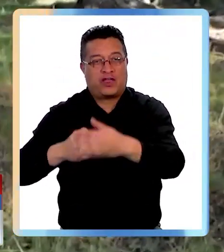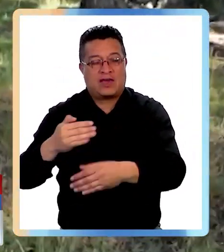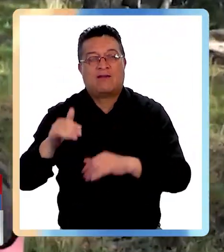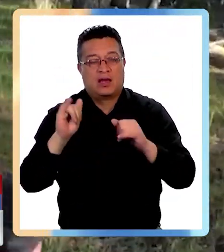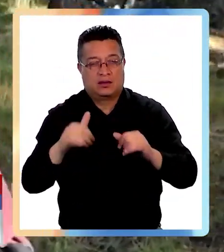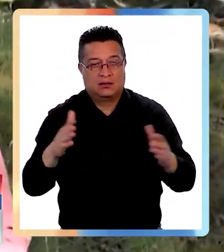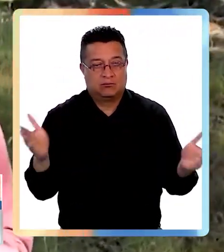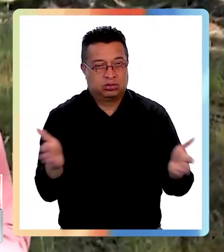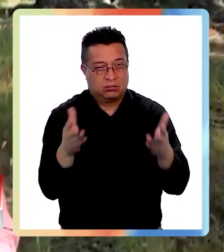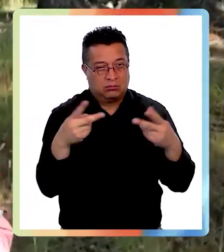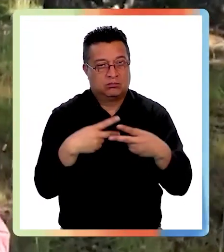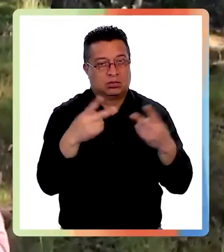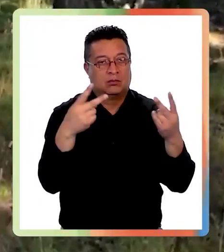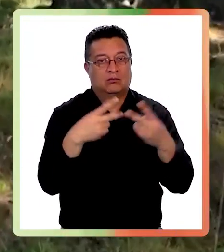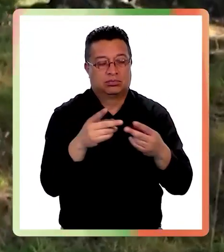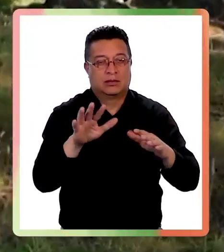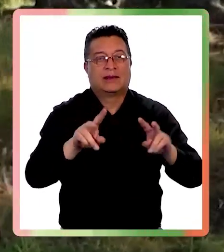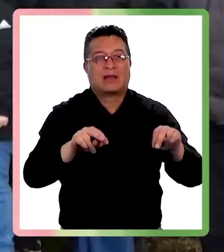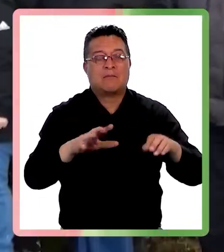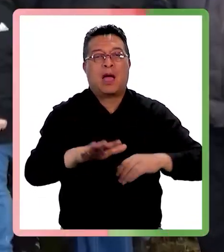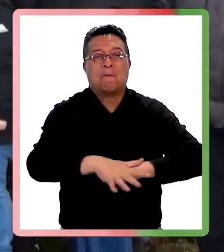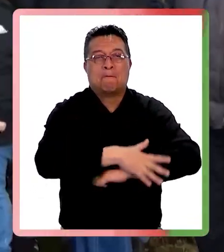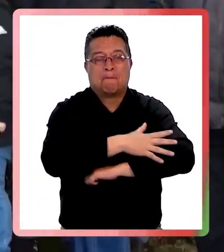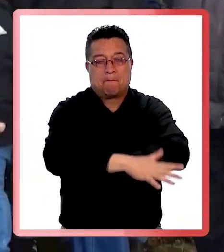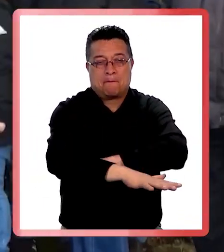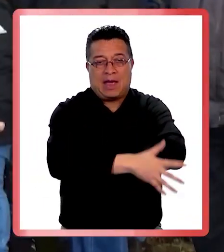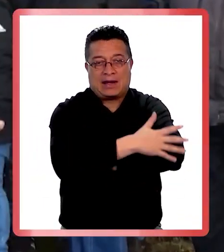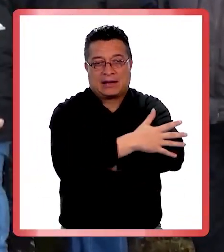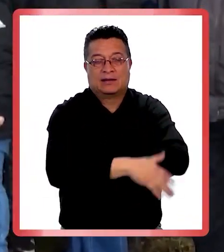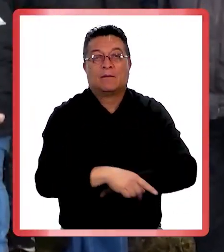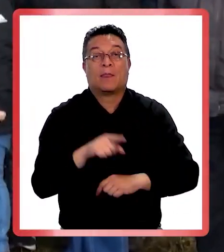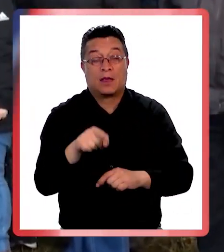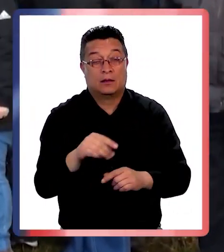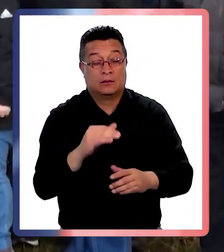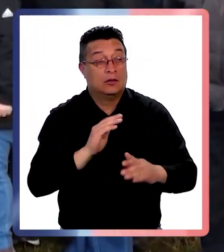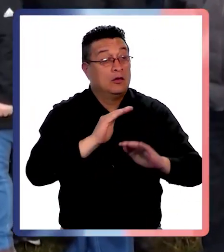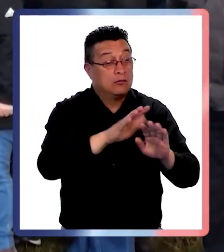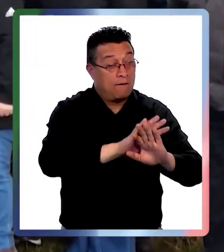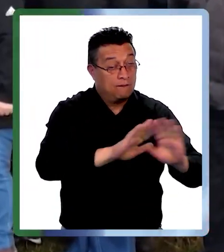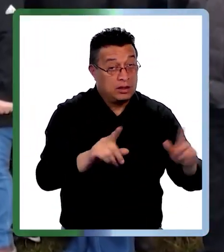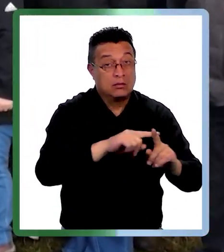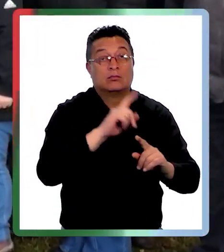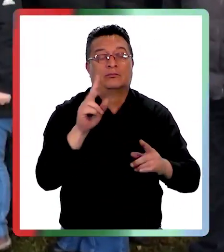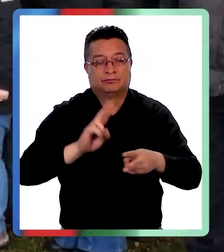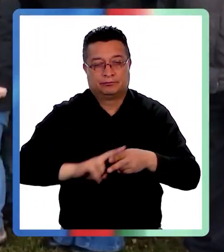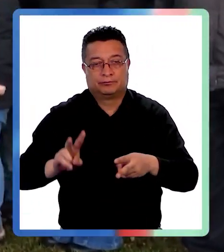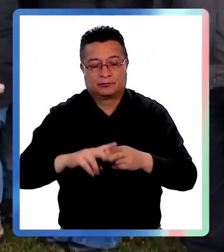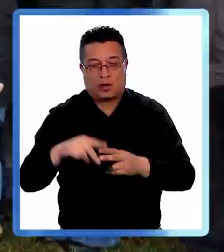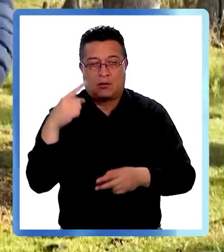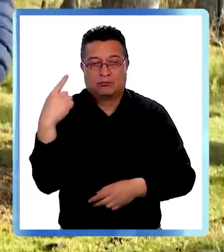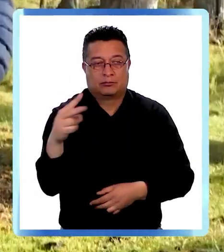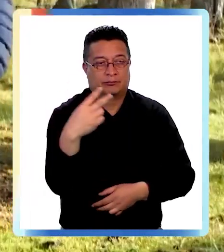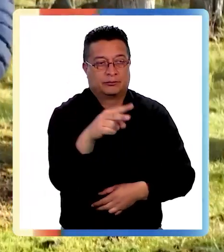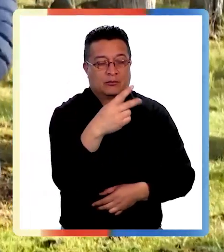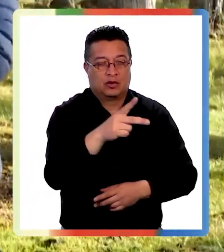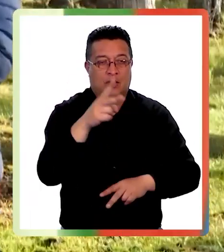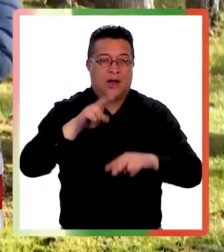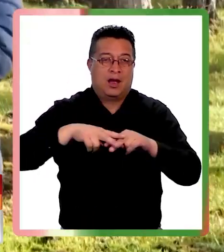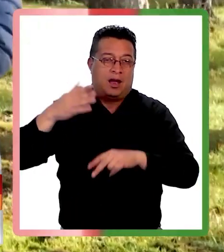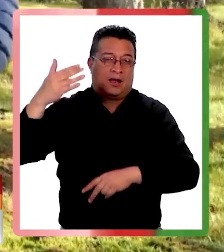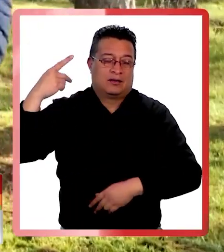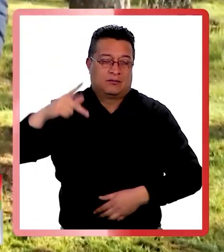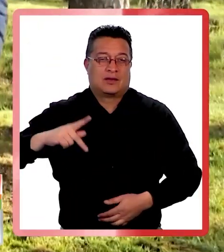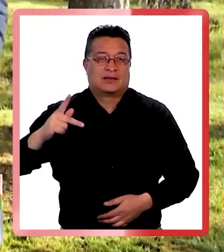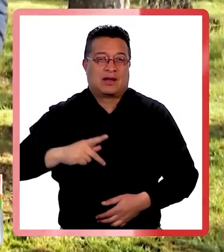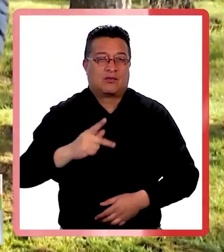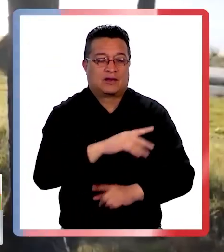producción ligada al recurso del mar. El fin de estas concesiones es la realización de actividades propias de la cultura ancestral